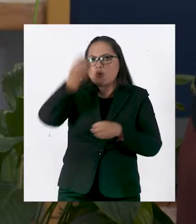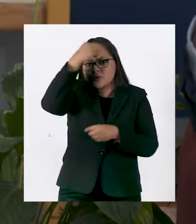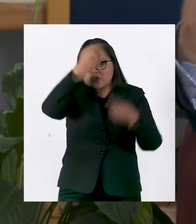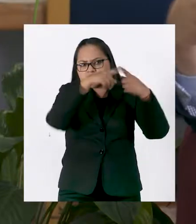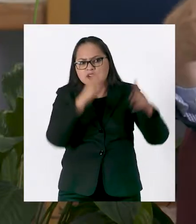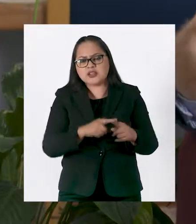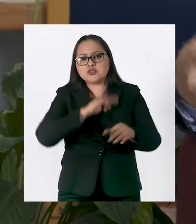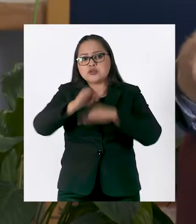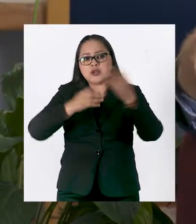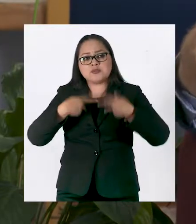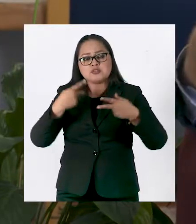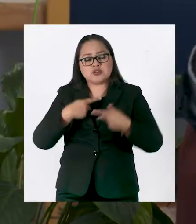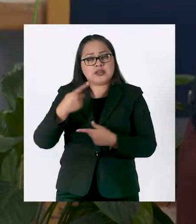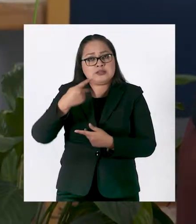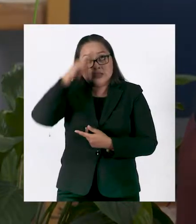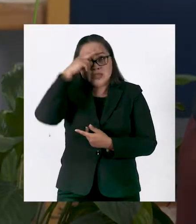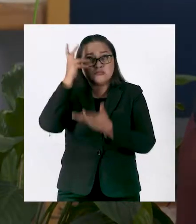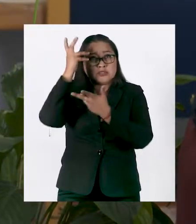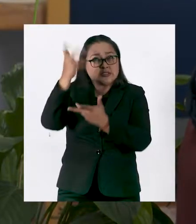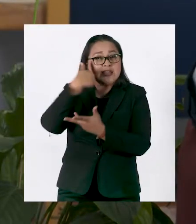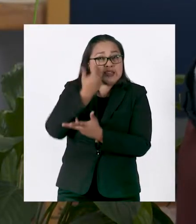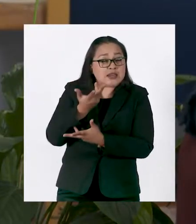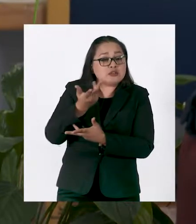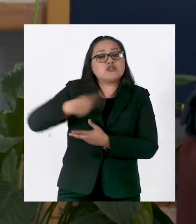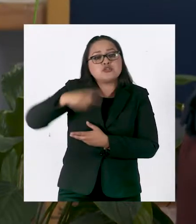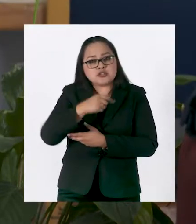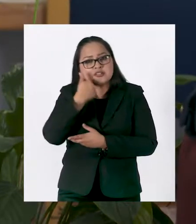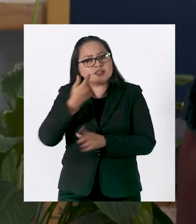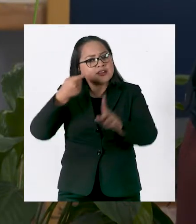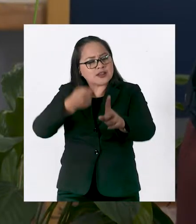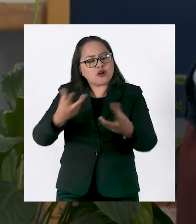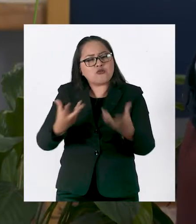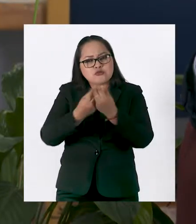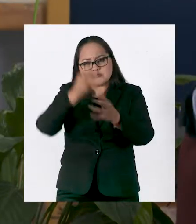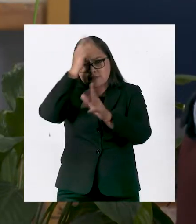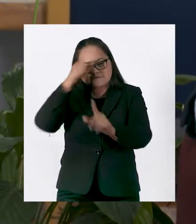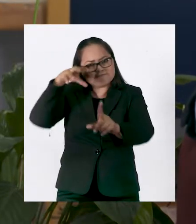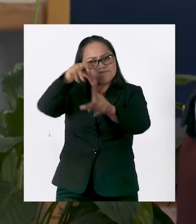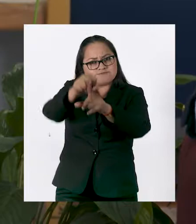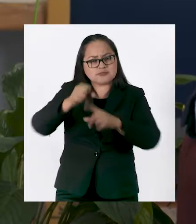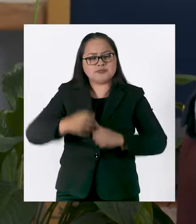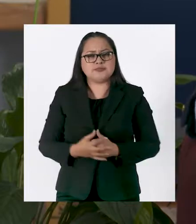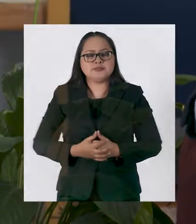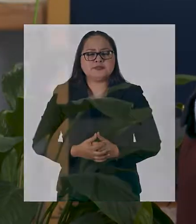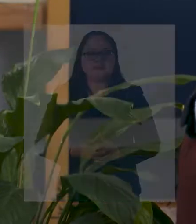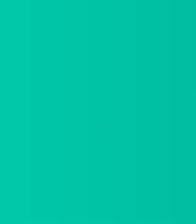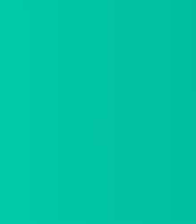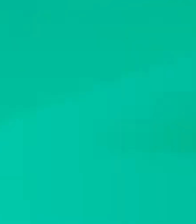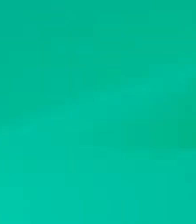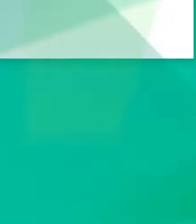grandes contradicciones y los sueños de todos los mexicanos. Sí, buscaremos el consenso.